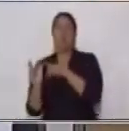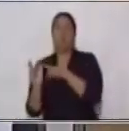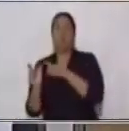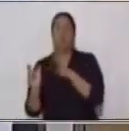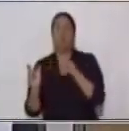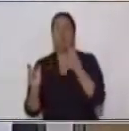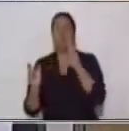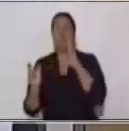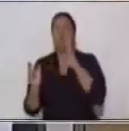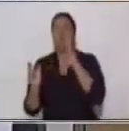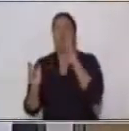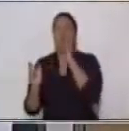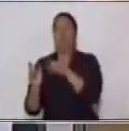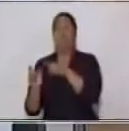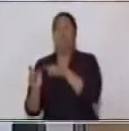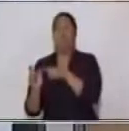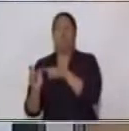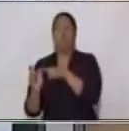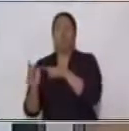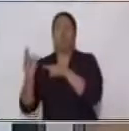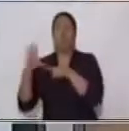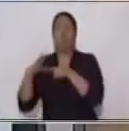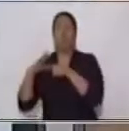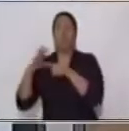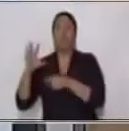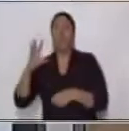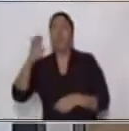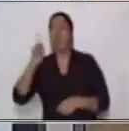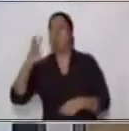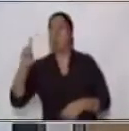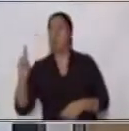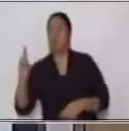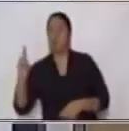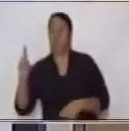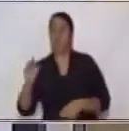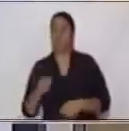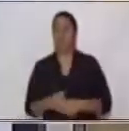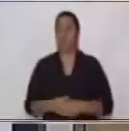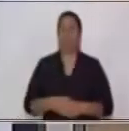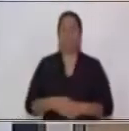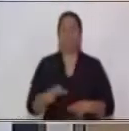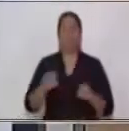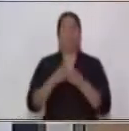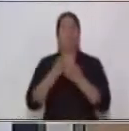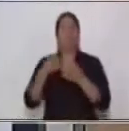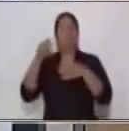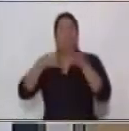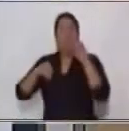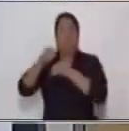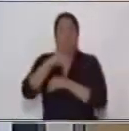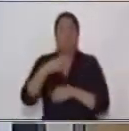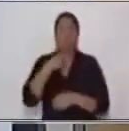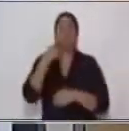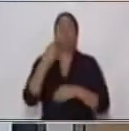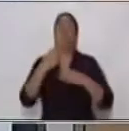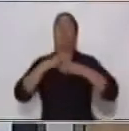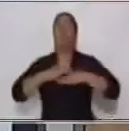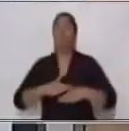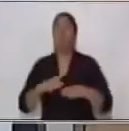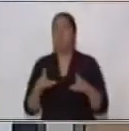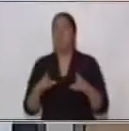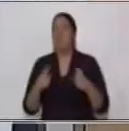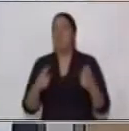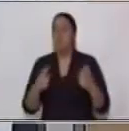función de objeto directo entonces para convertirla a una voz pasiva el objeto directo pasa